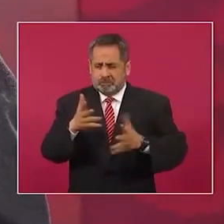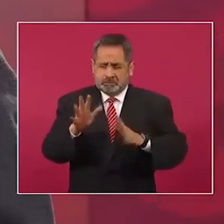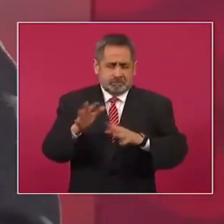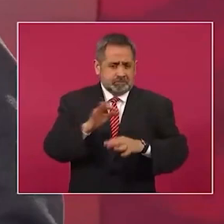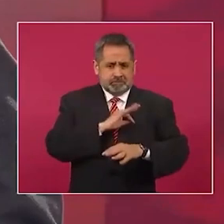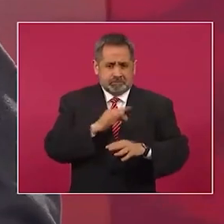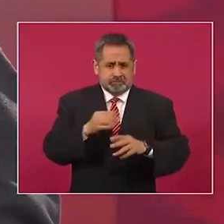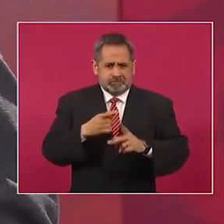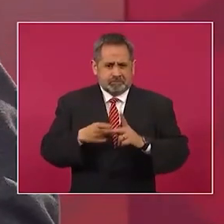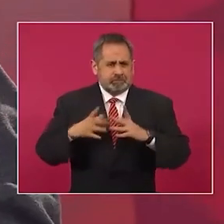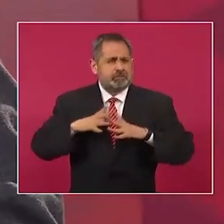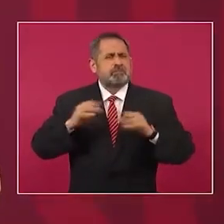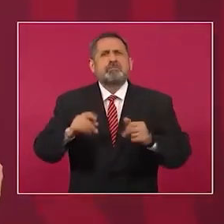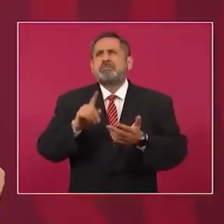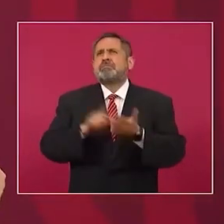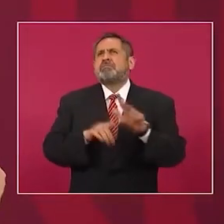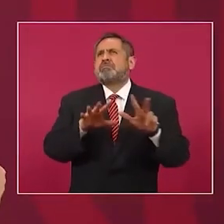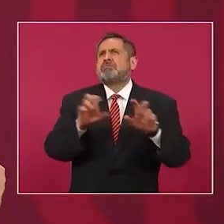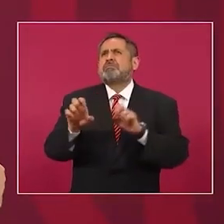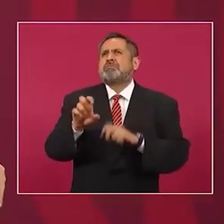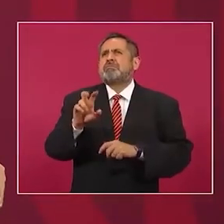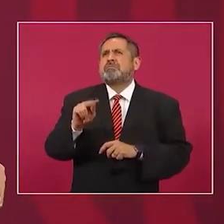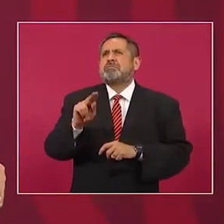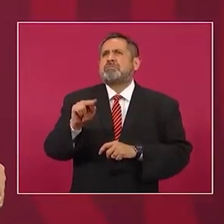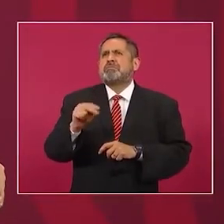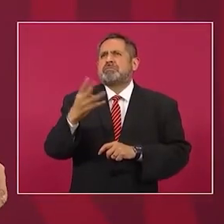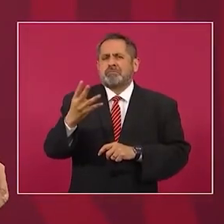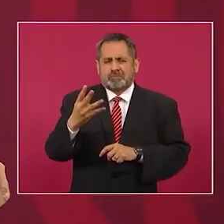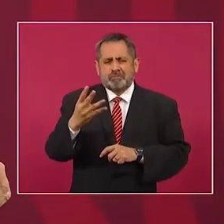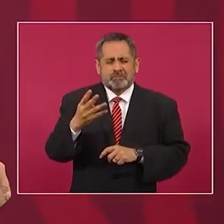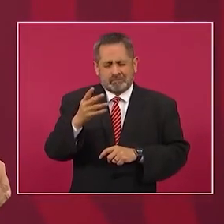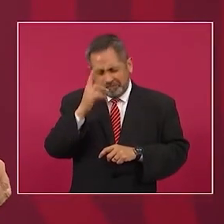mil ochocientos ochenta y cuatro,